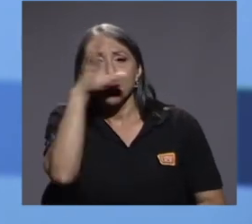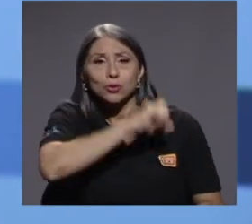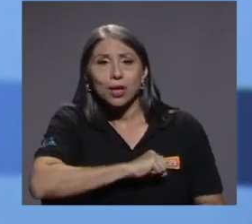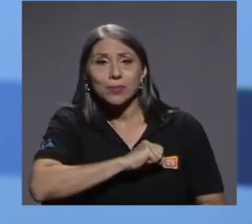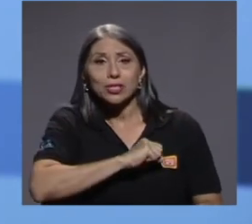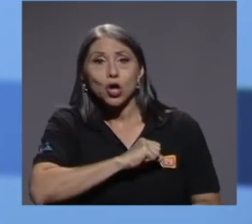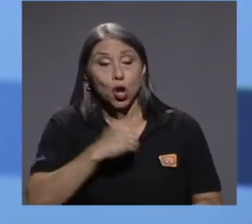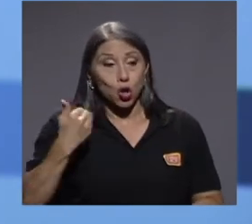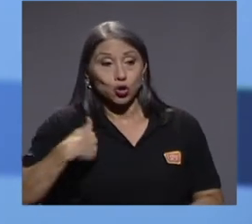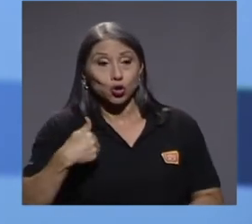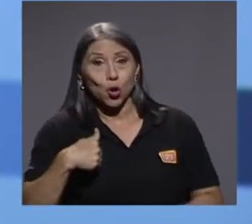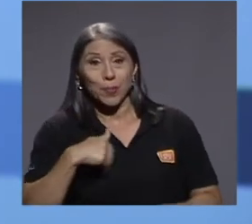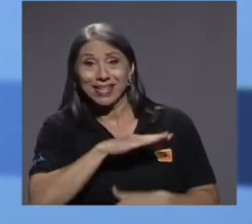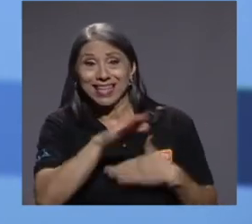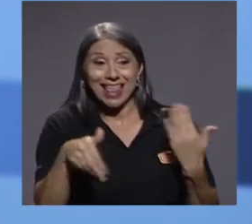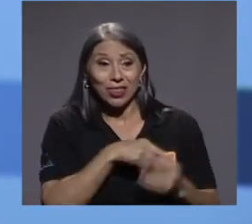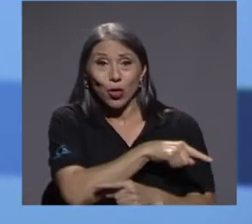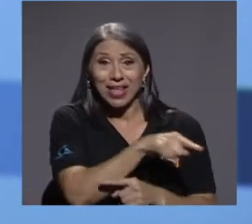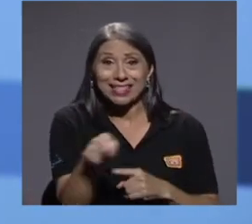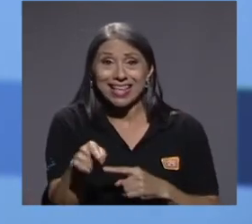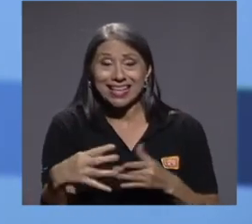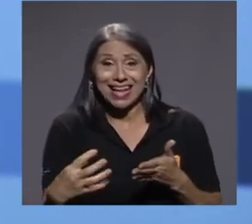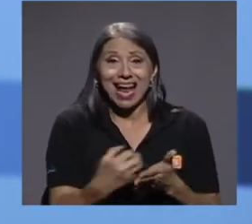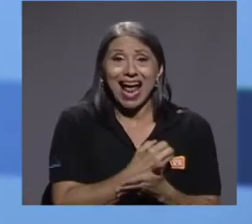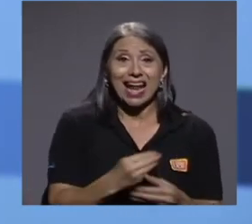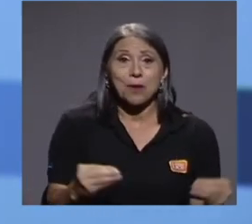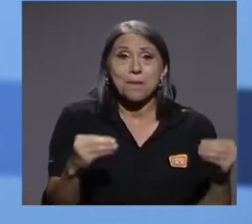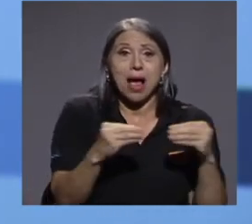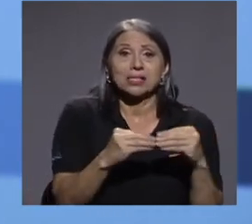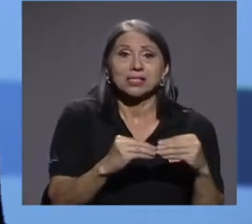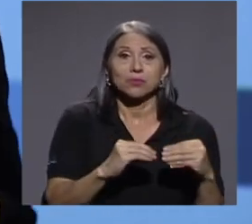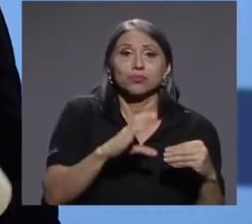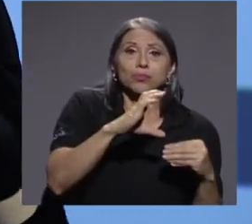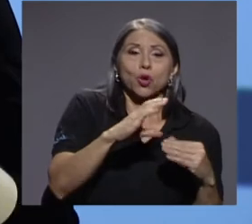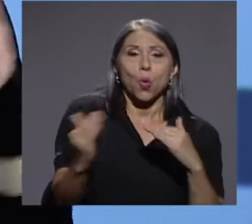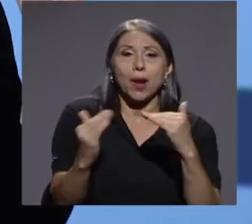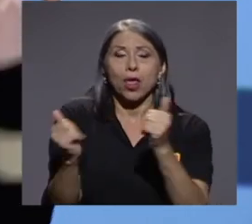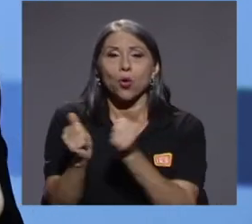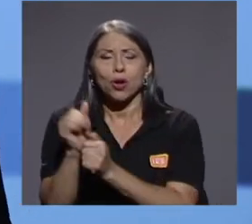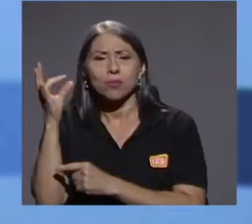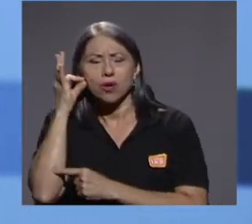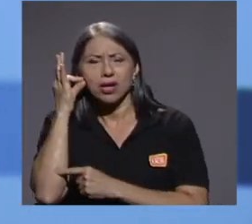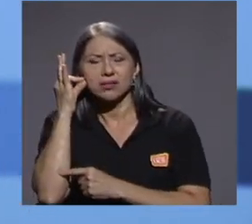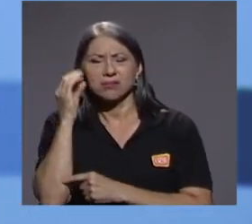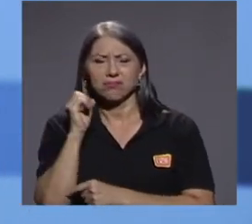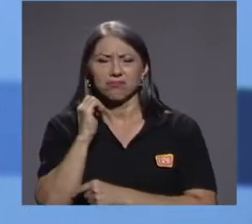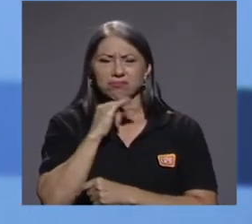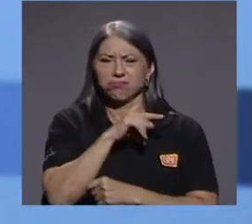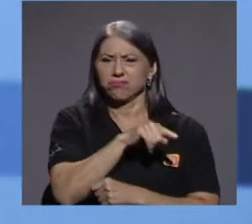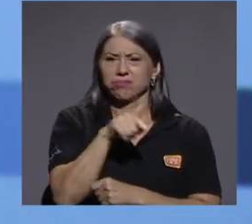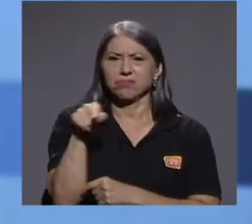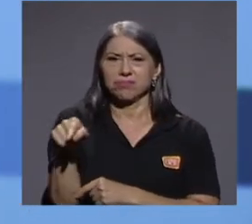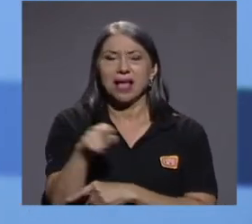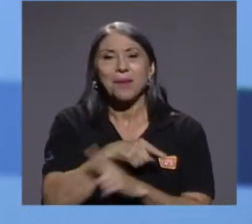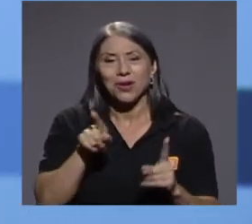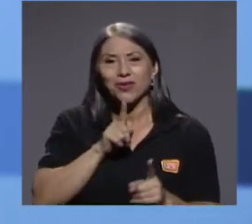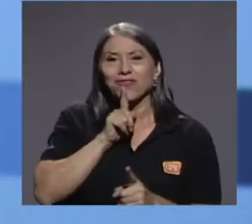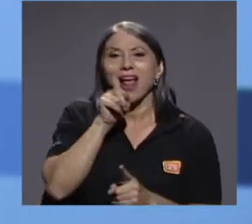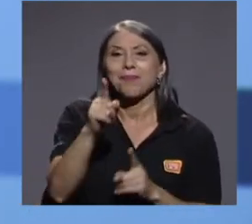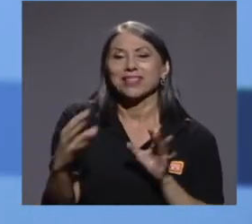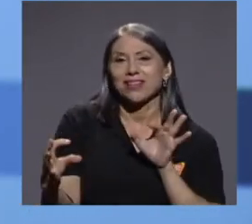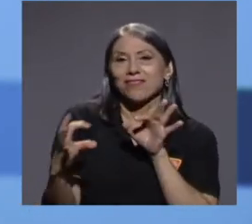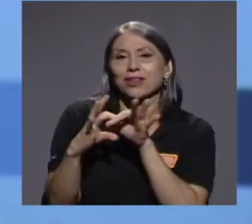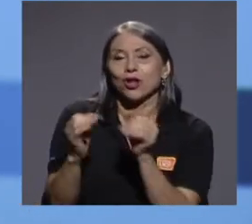más que las mujeres. Esto parece contradictorio, pero en realidad no lo es. Entonces, obedece a esas características que les acabo de